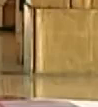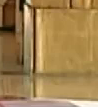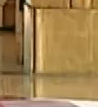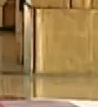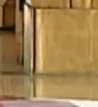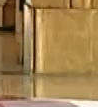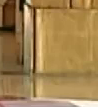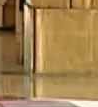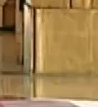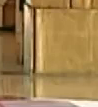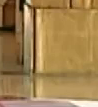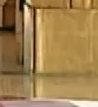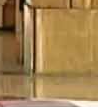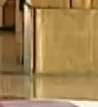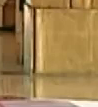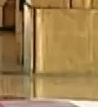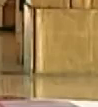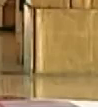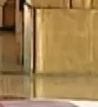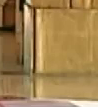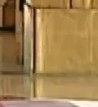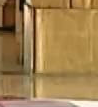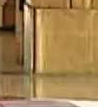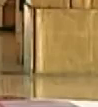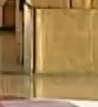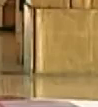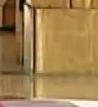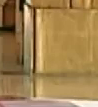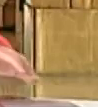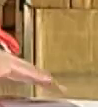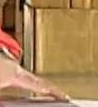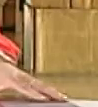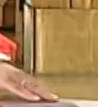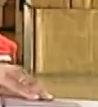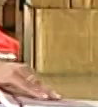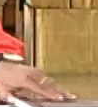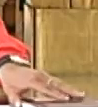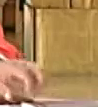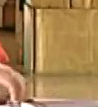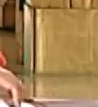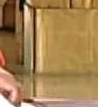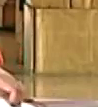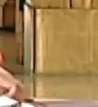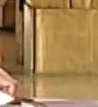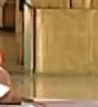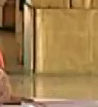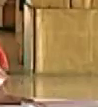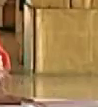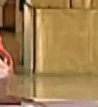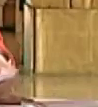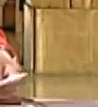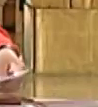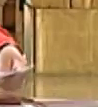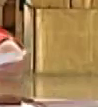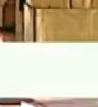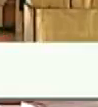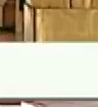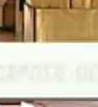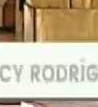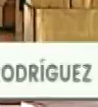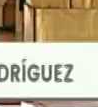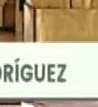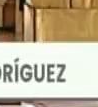garantizan nuestra salud, tanto individual como colectiva. Queremos informar que en las últimas 24